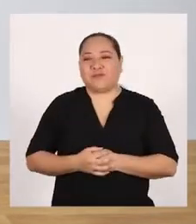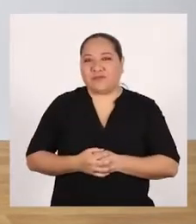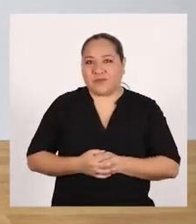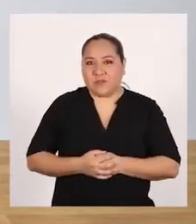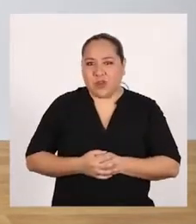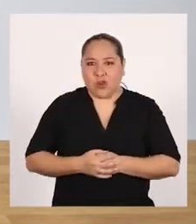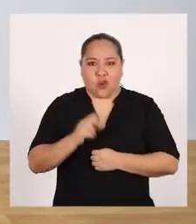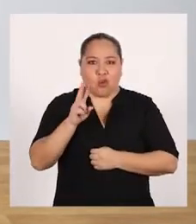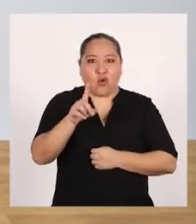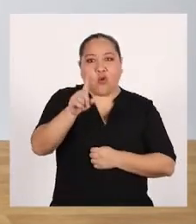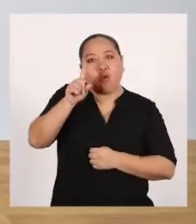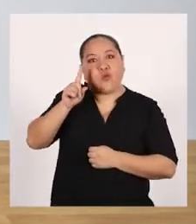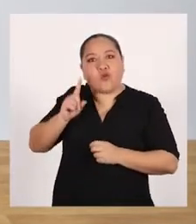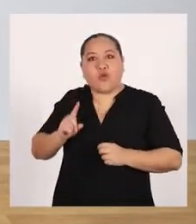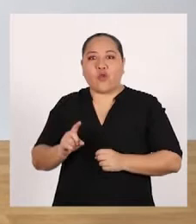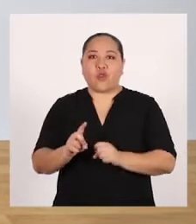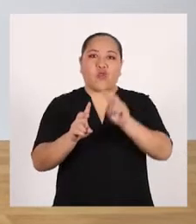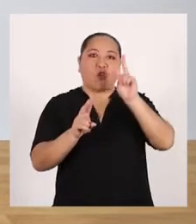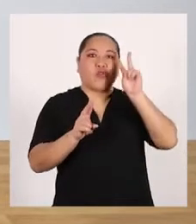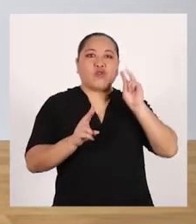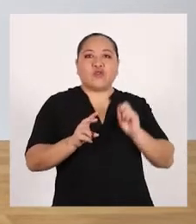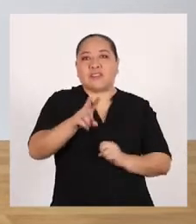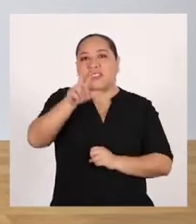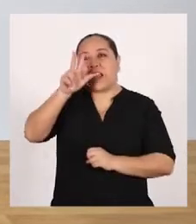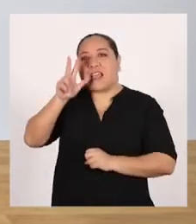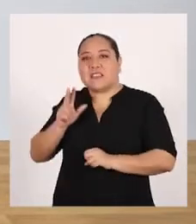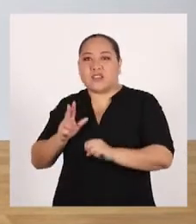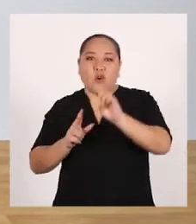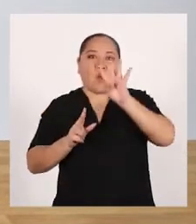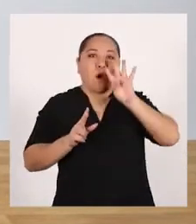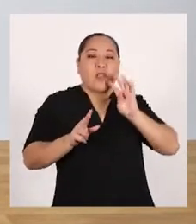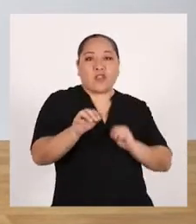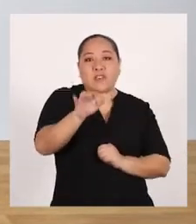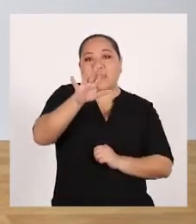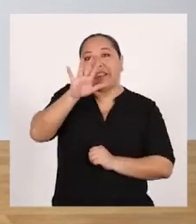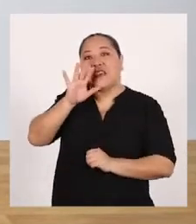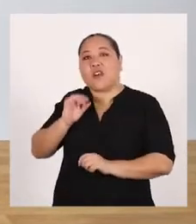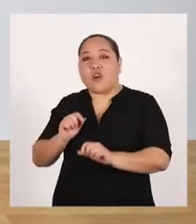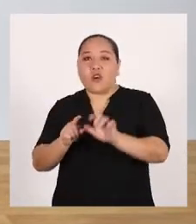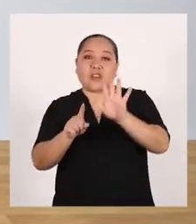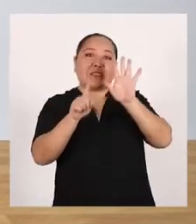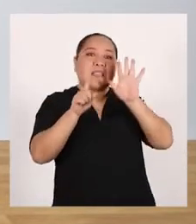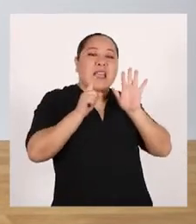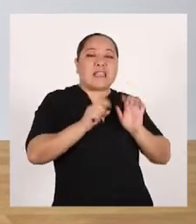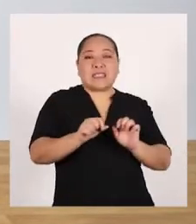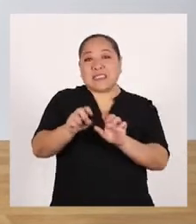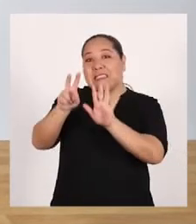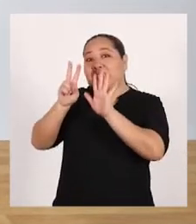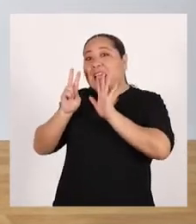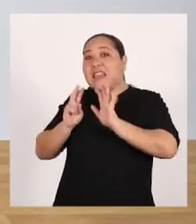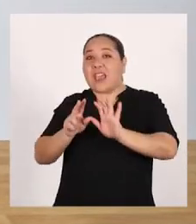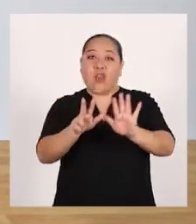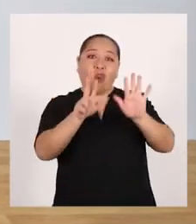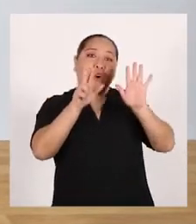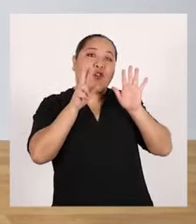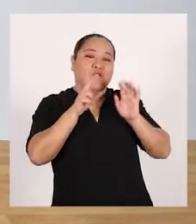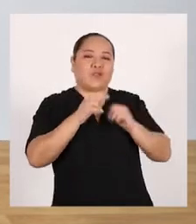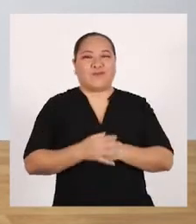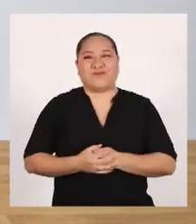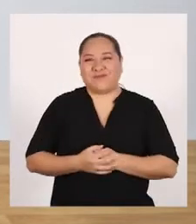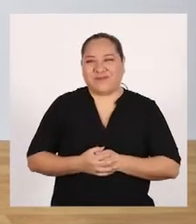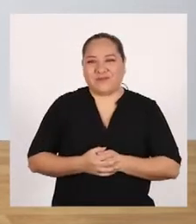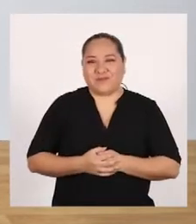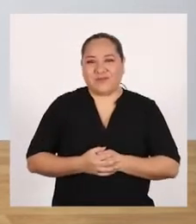8. Con los dos brazos. 1, 2, 3, 4, 5, 6, 7,